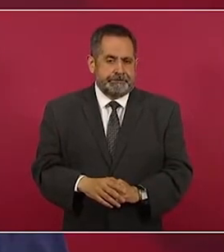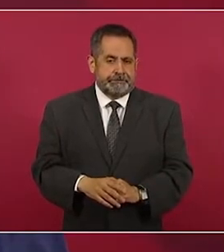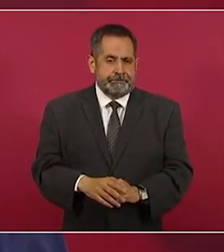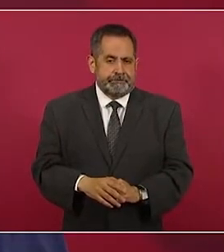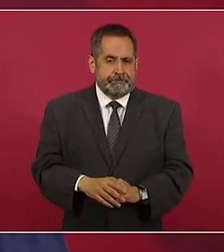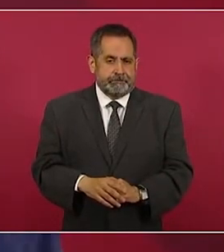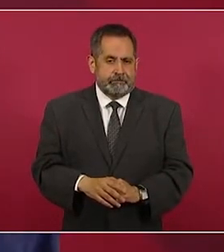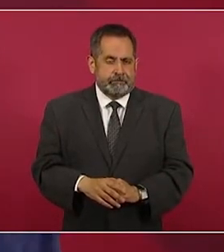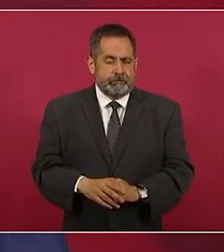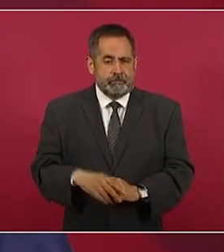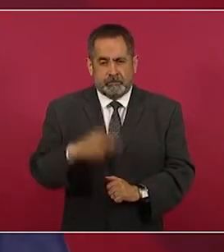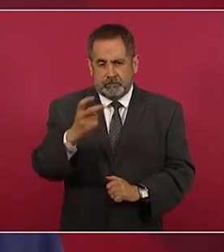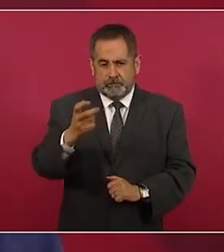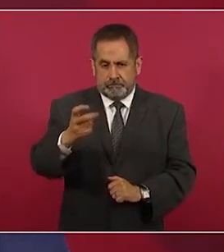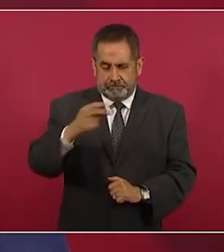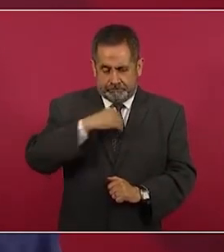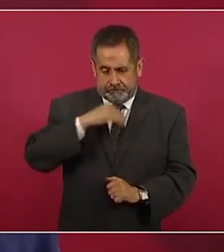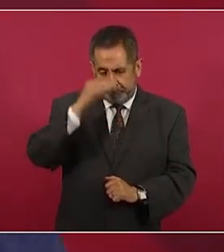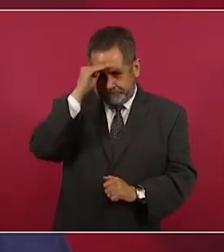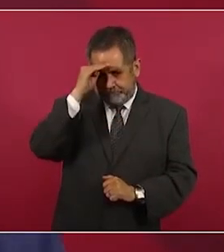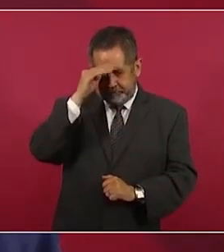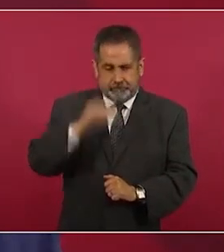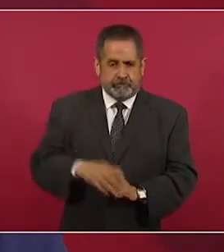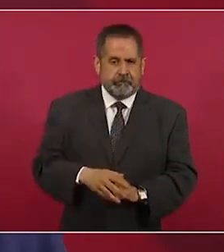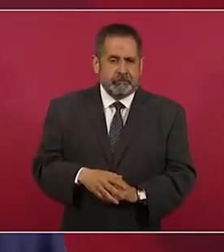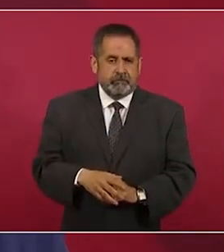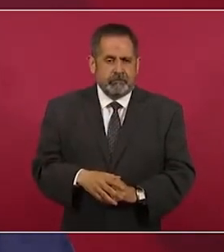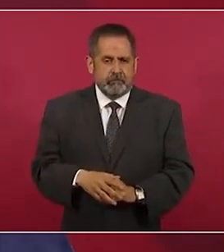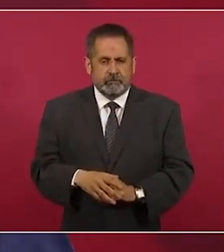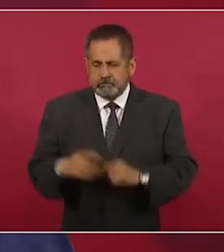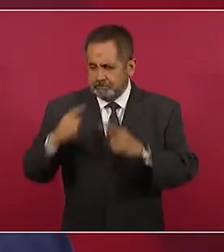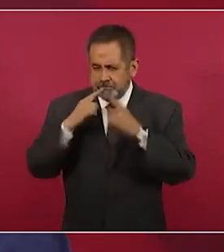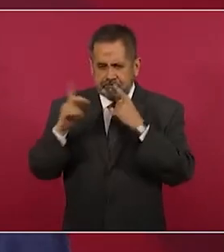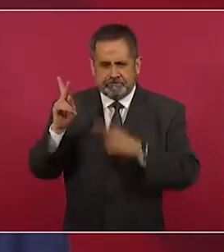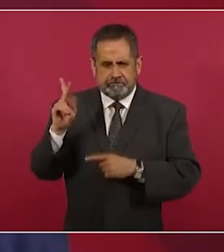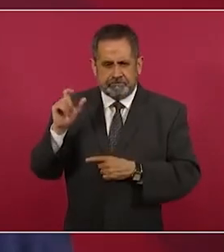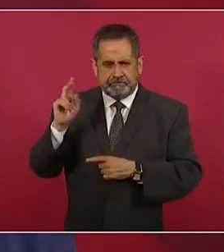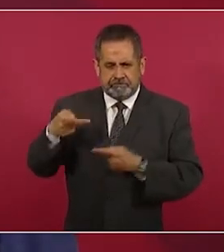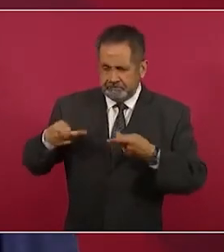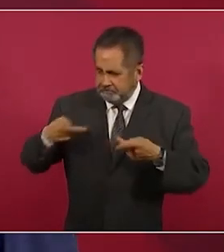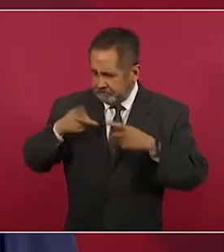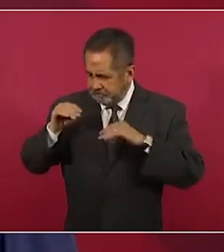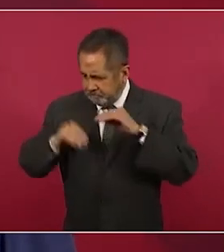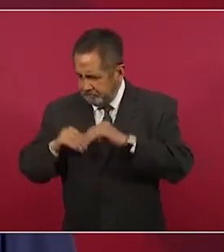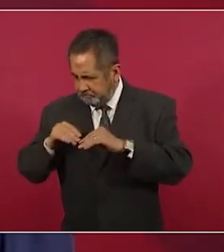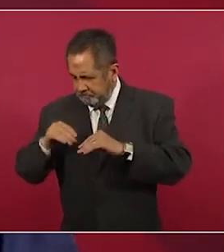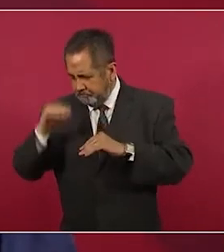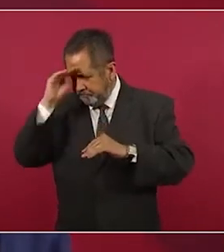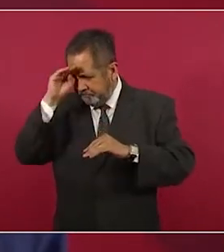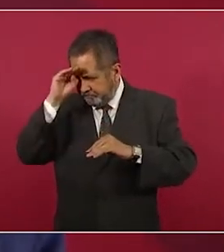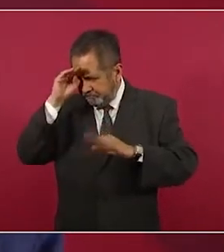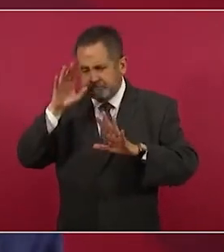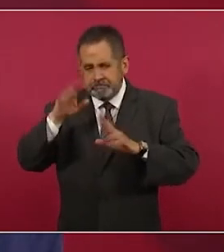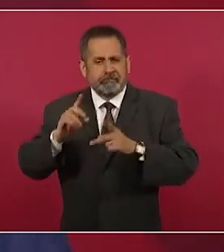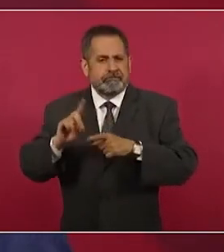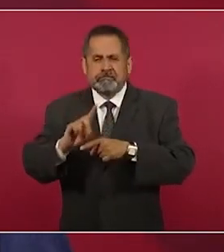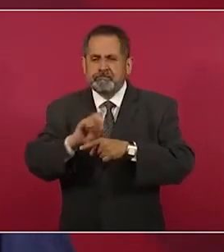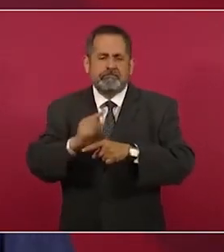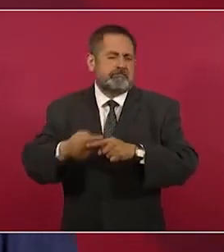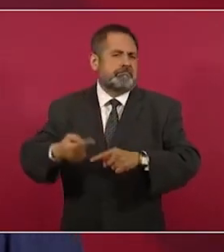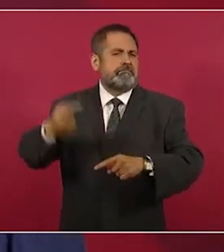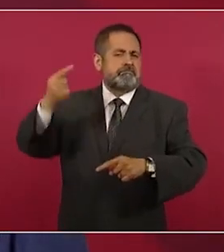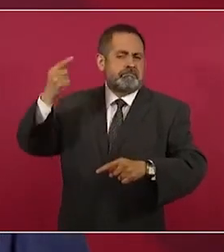Y por eso se definió una estrategia desde el principio